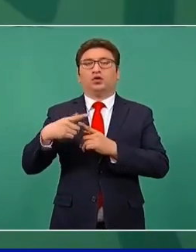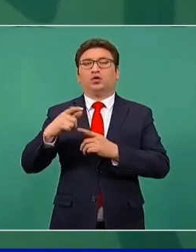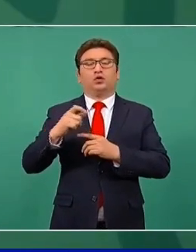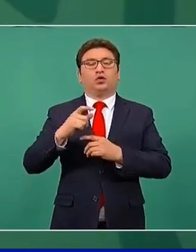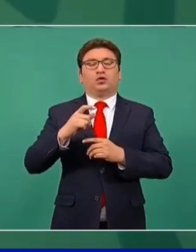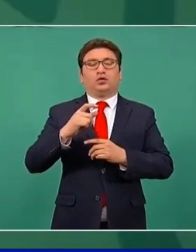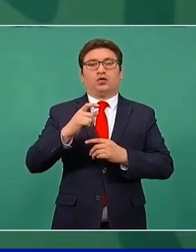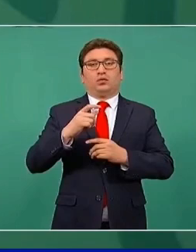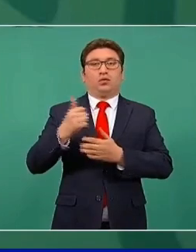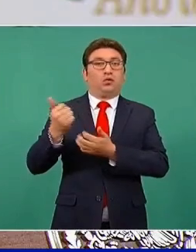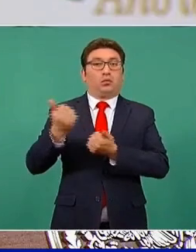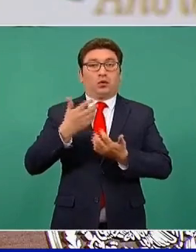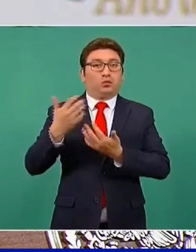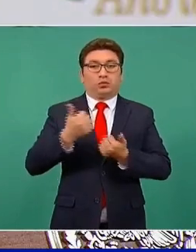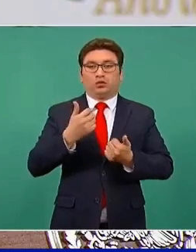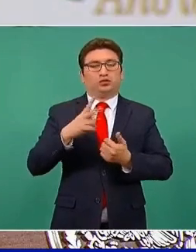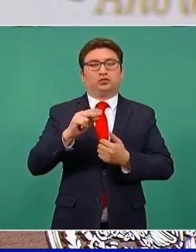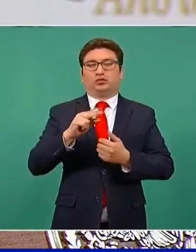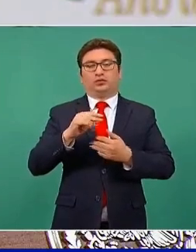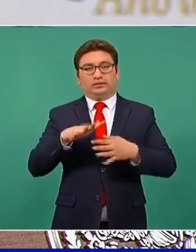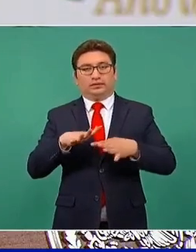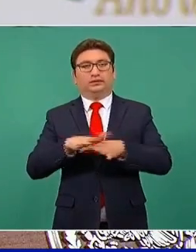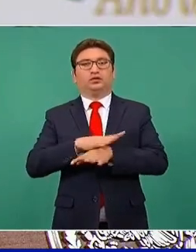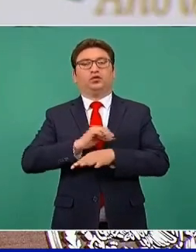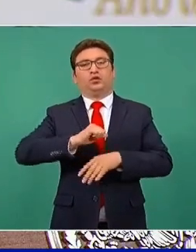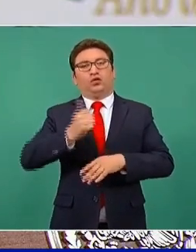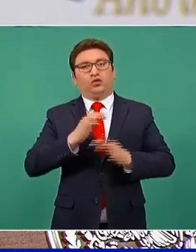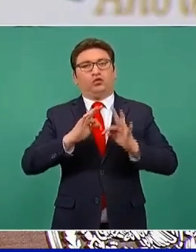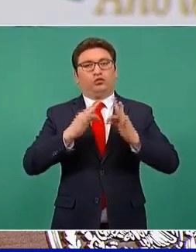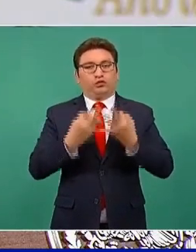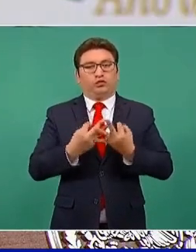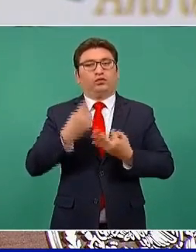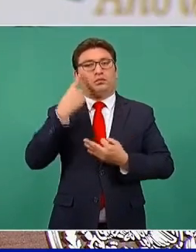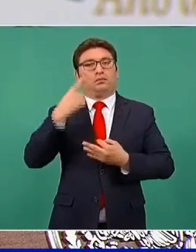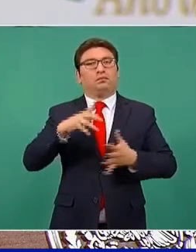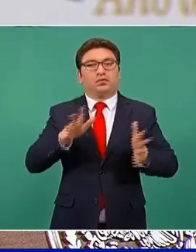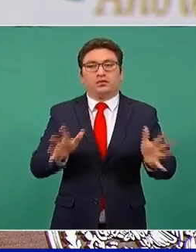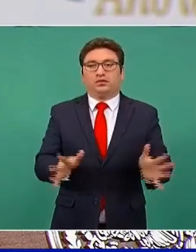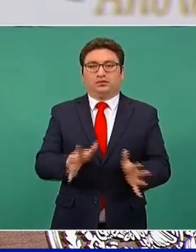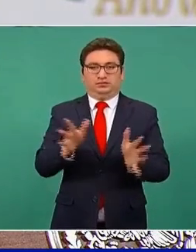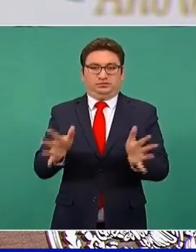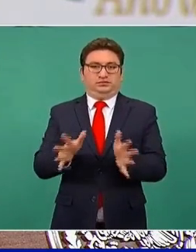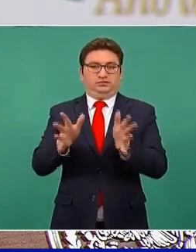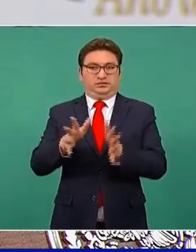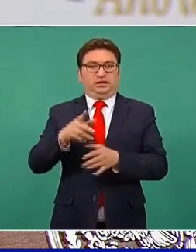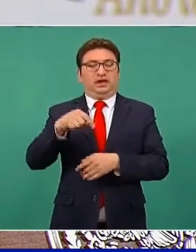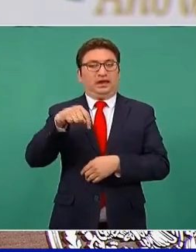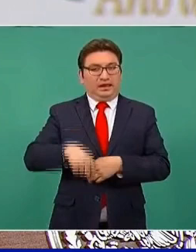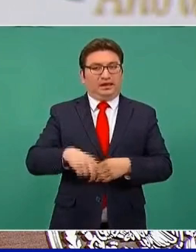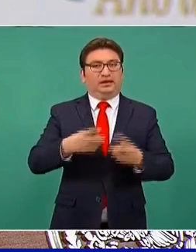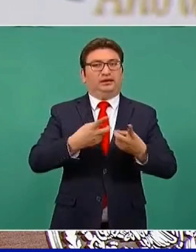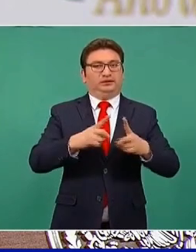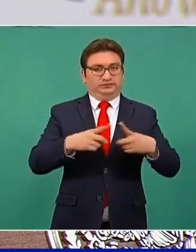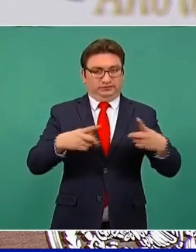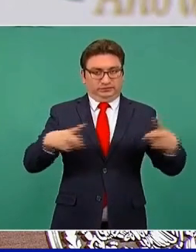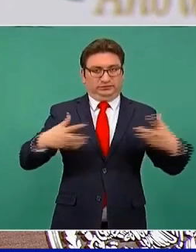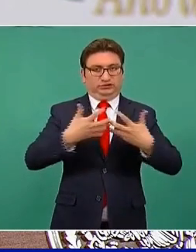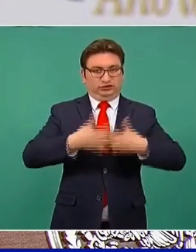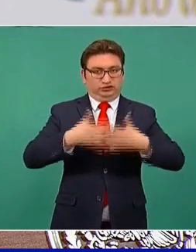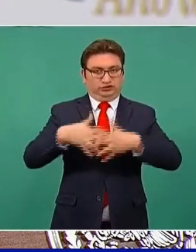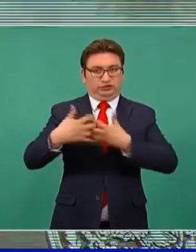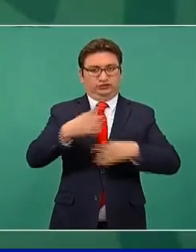importaciones para alentar el desarrollo industrial,